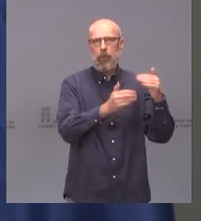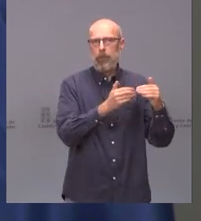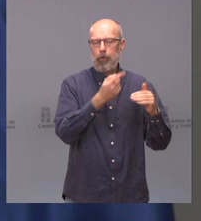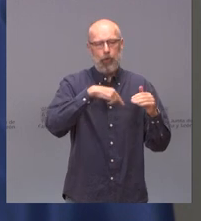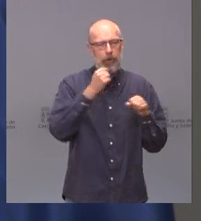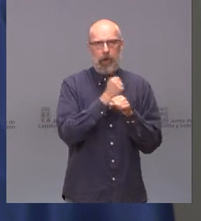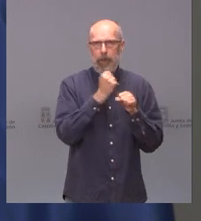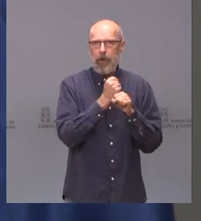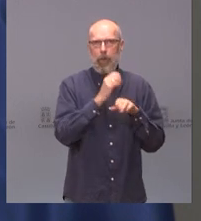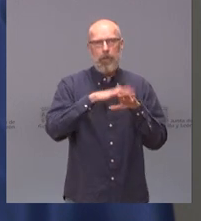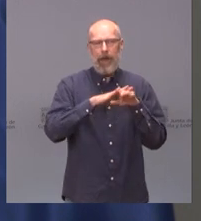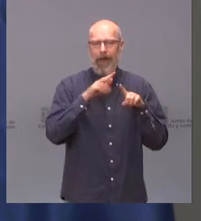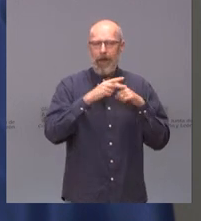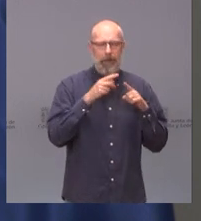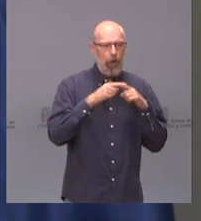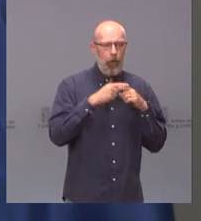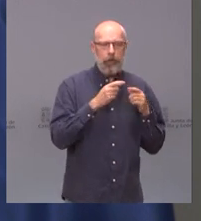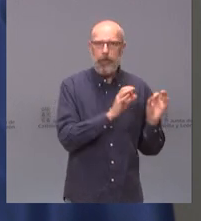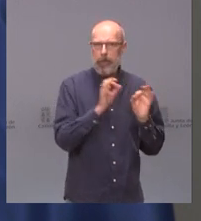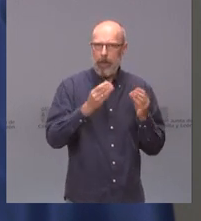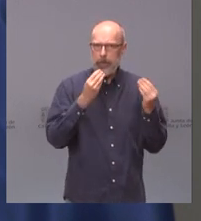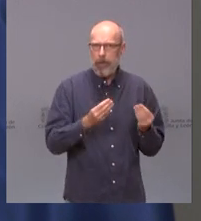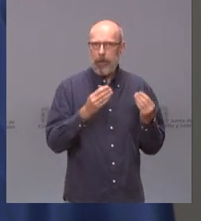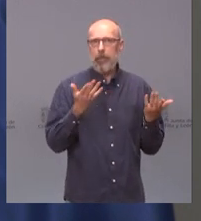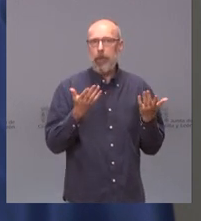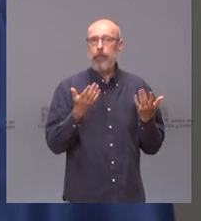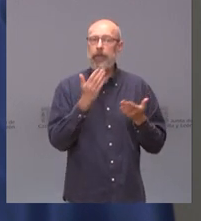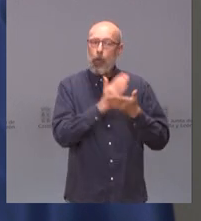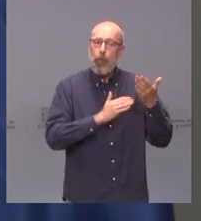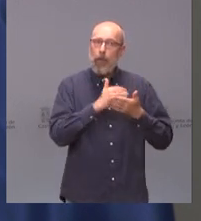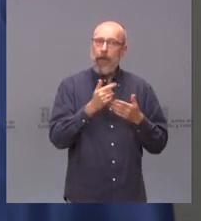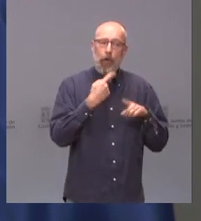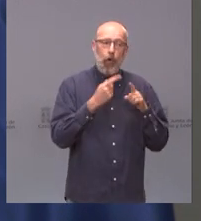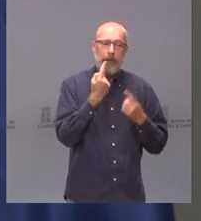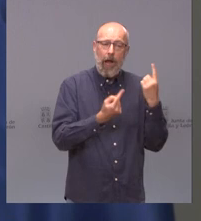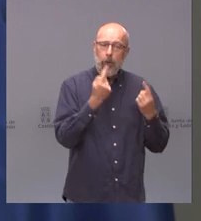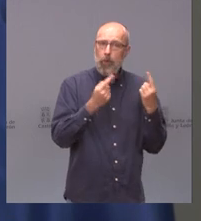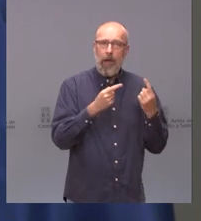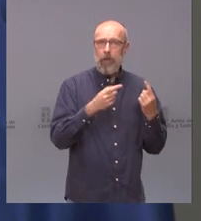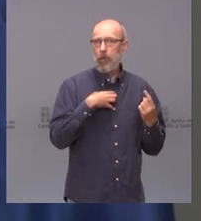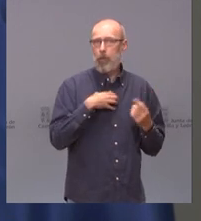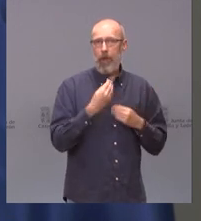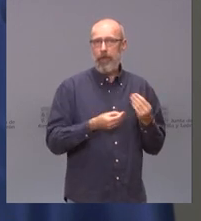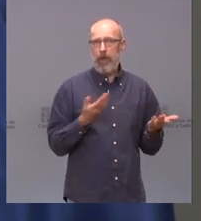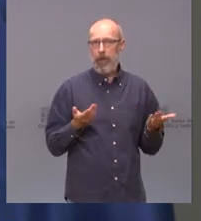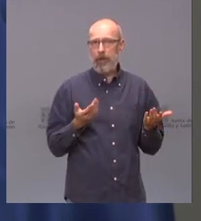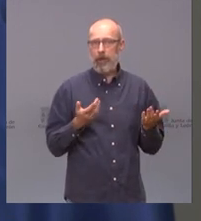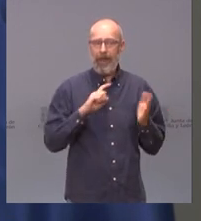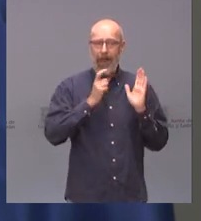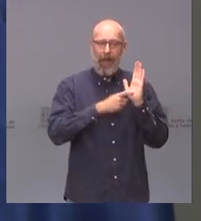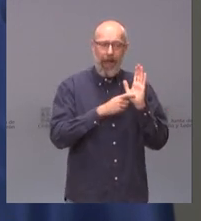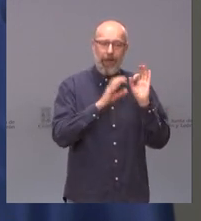también con las herramientas necesarias. Pero hay cosas que no pueden hacer las comunidades autónomas. Las comunidades autónomas no pueden legislar